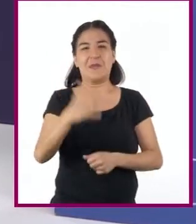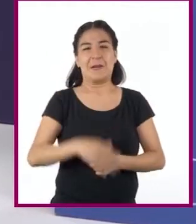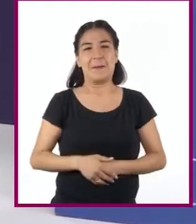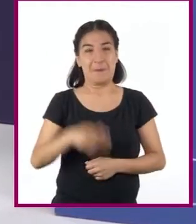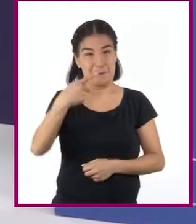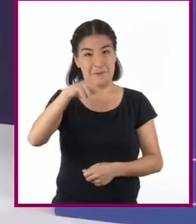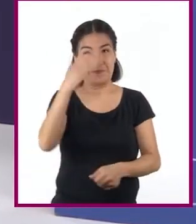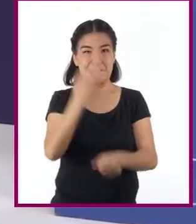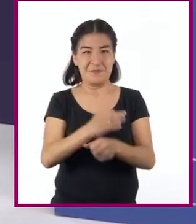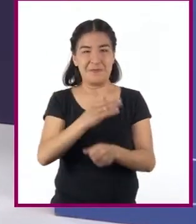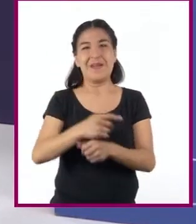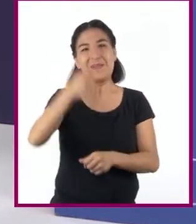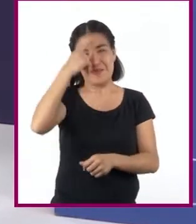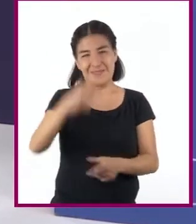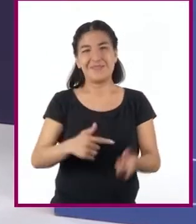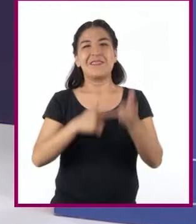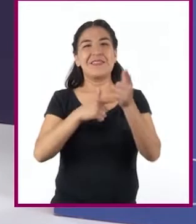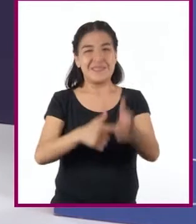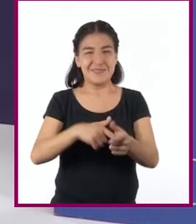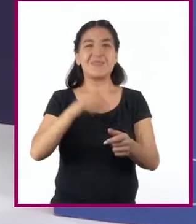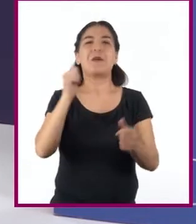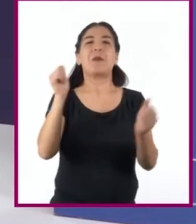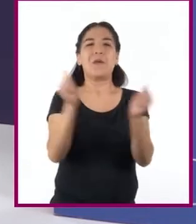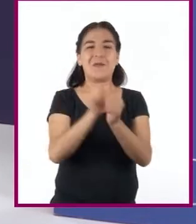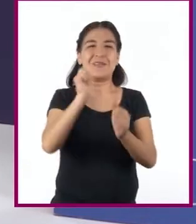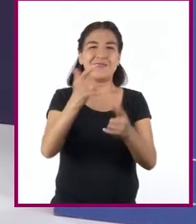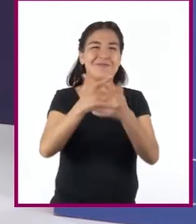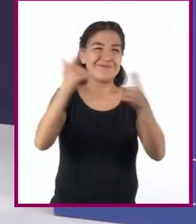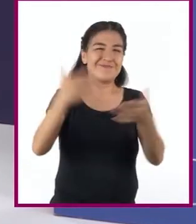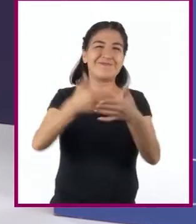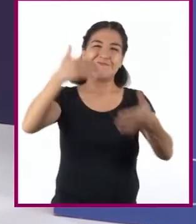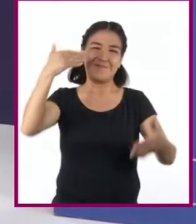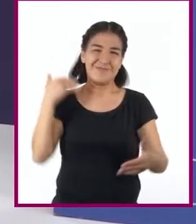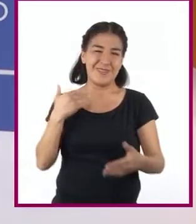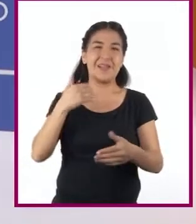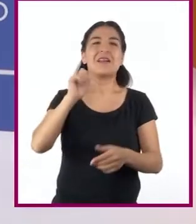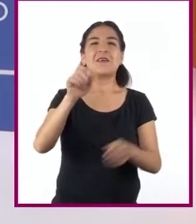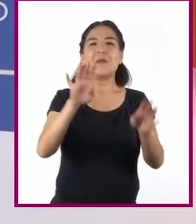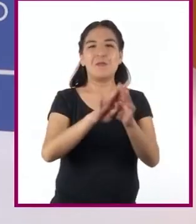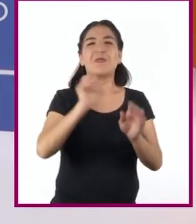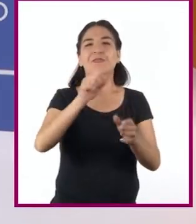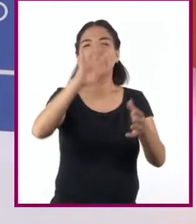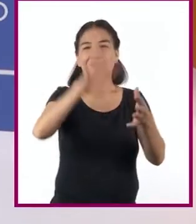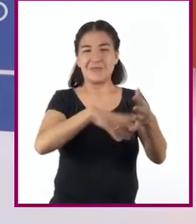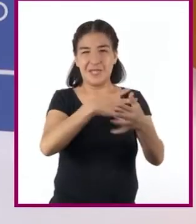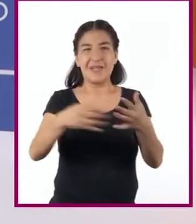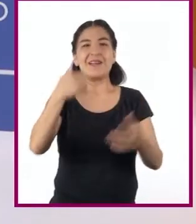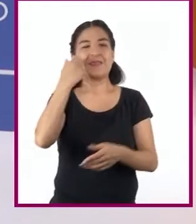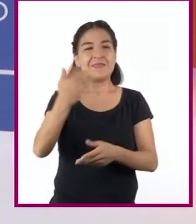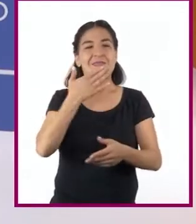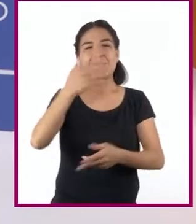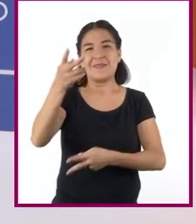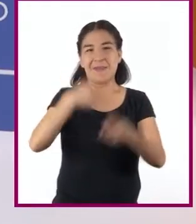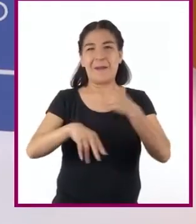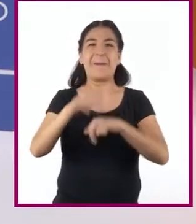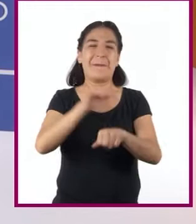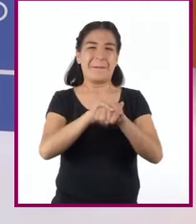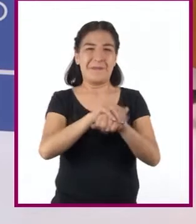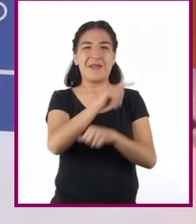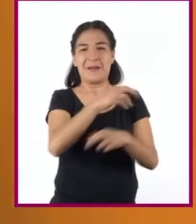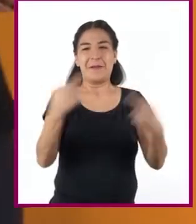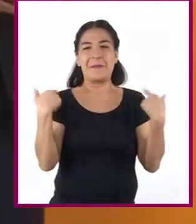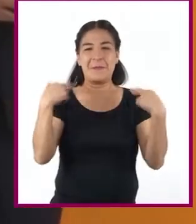ahora, para continuar con el pasado y su representación gráfica, quiero dar la bienvenida a mi gran amigo, el maestro